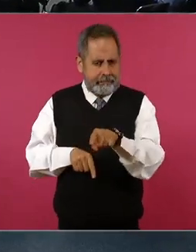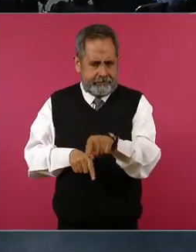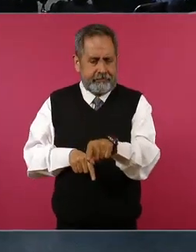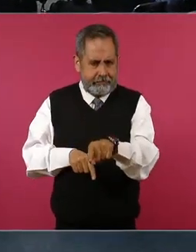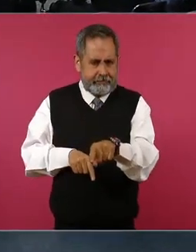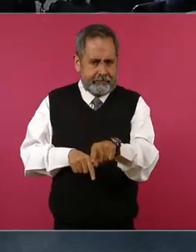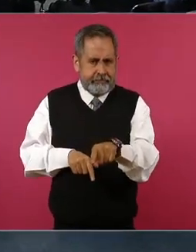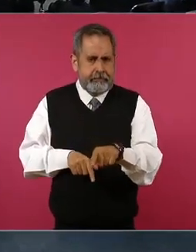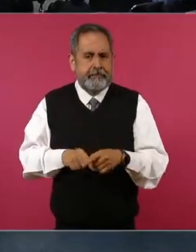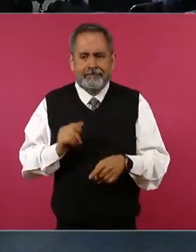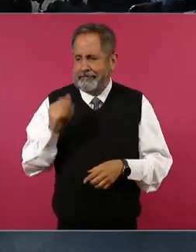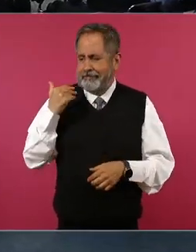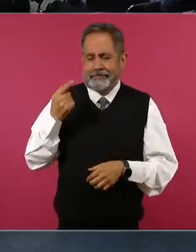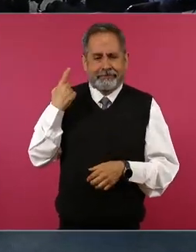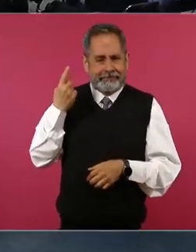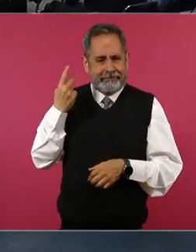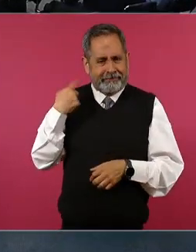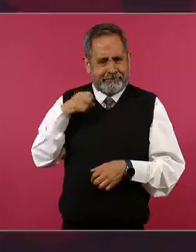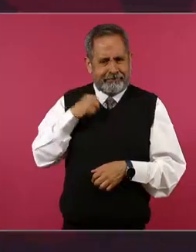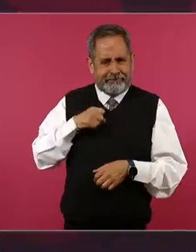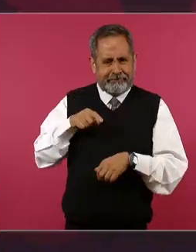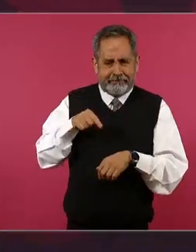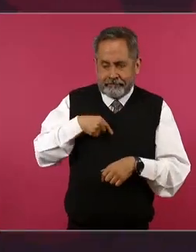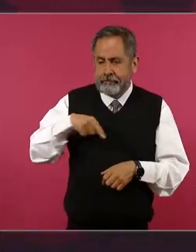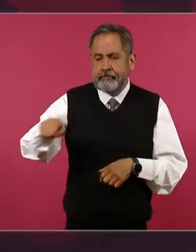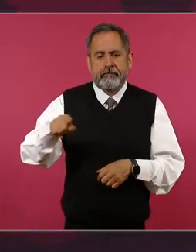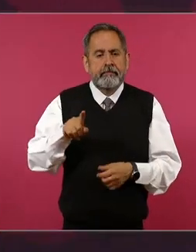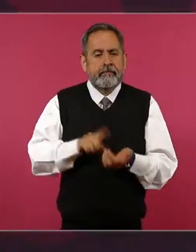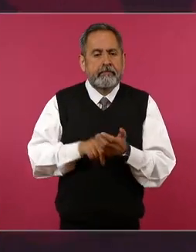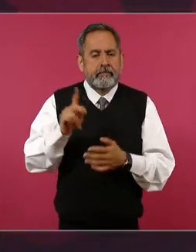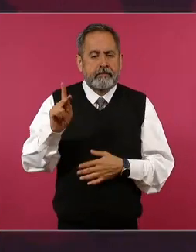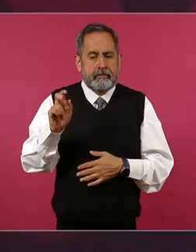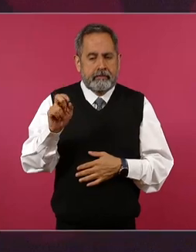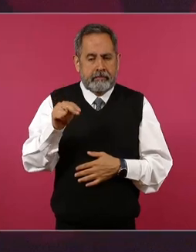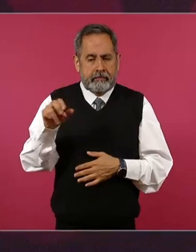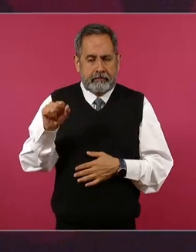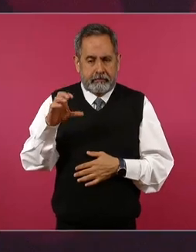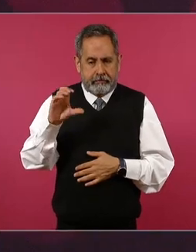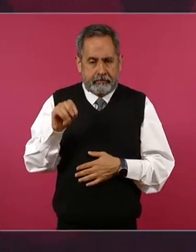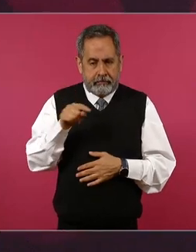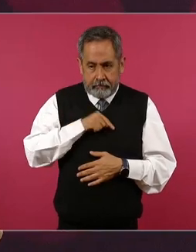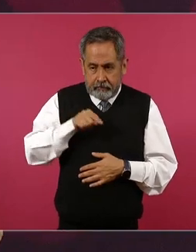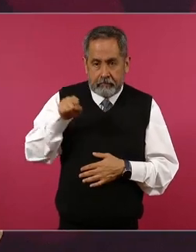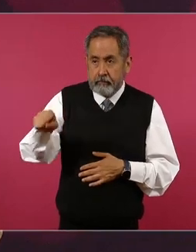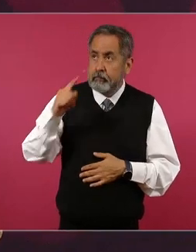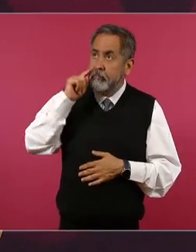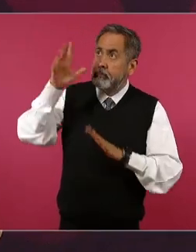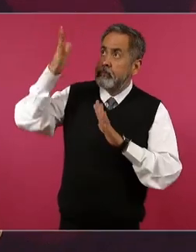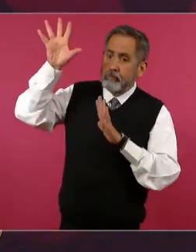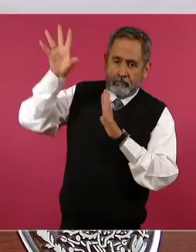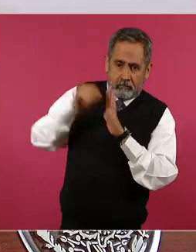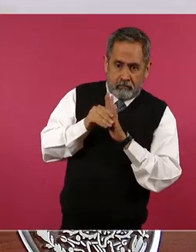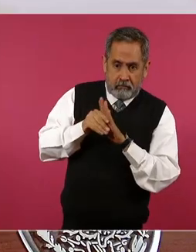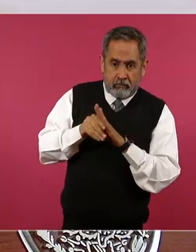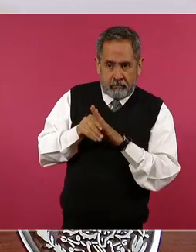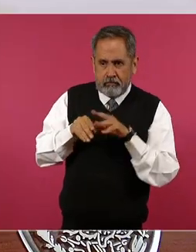fuimos ahora el fin de semana a Peñasco va a ser la planta fotovoltaica